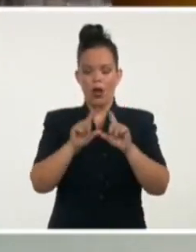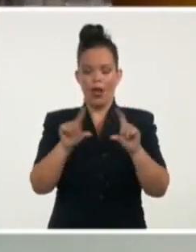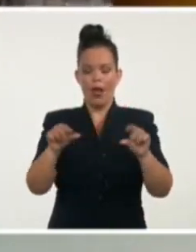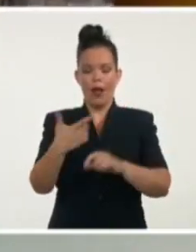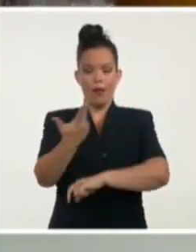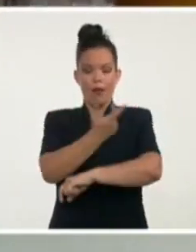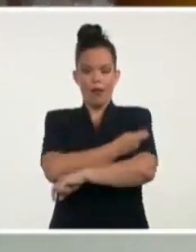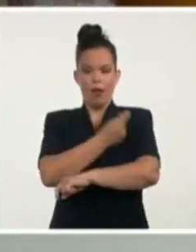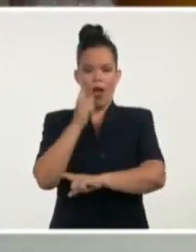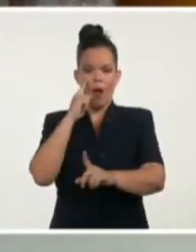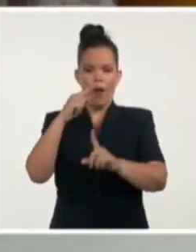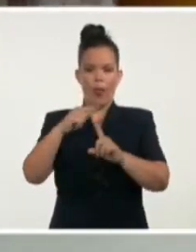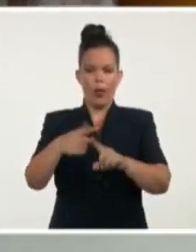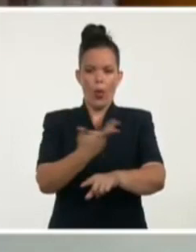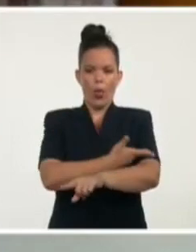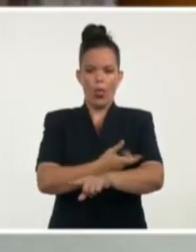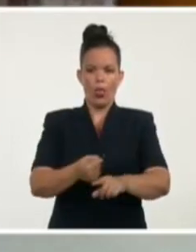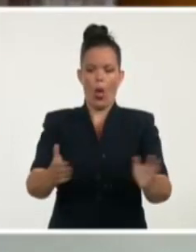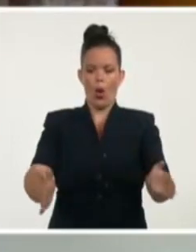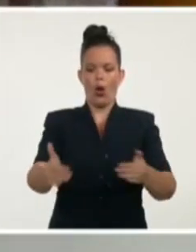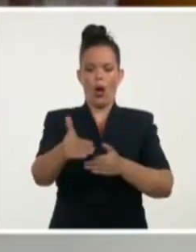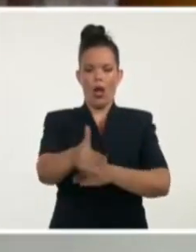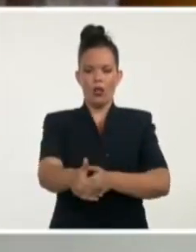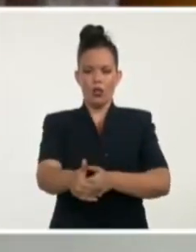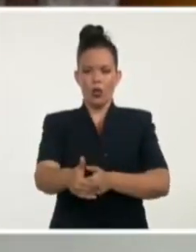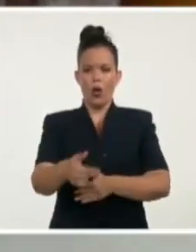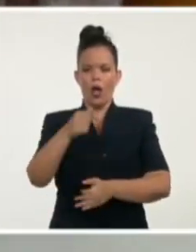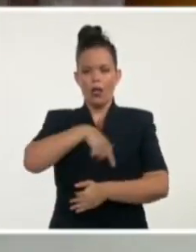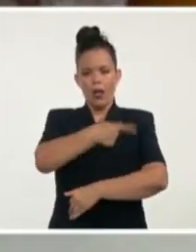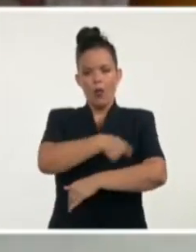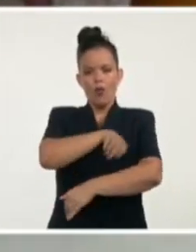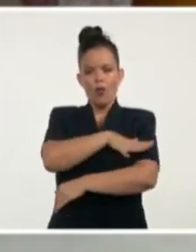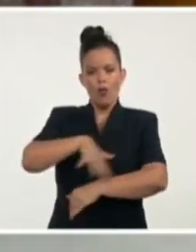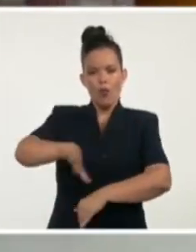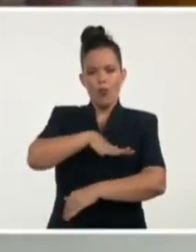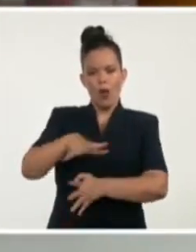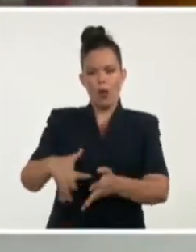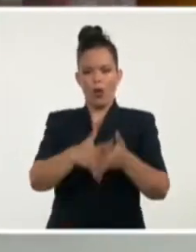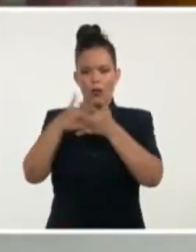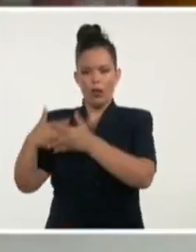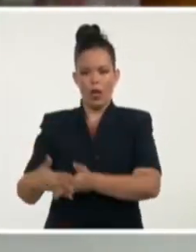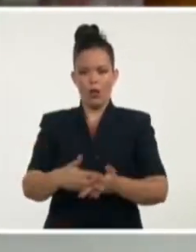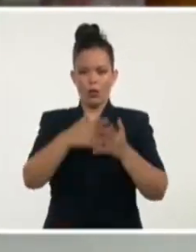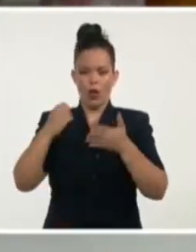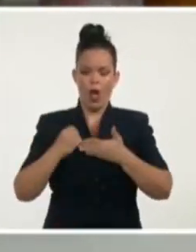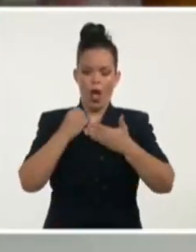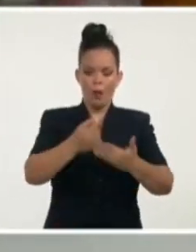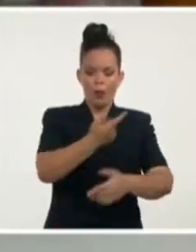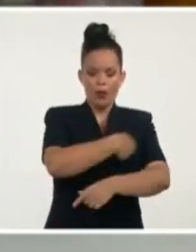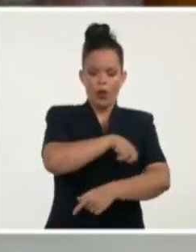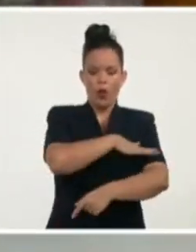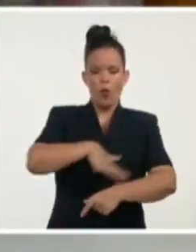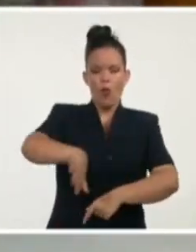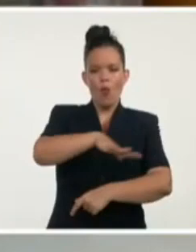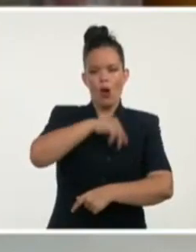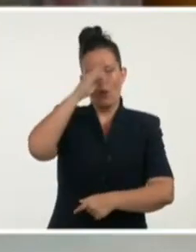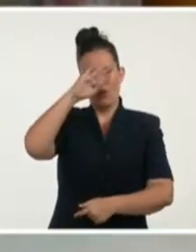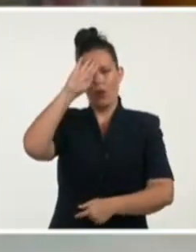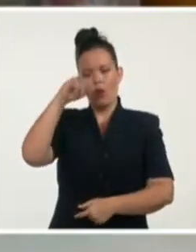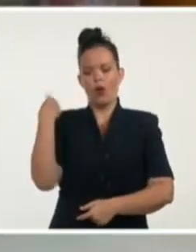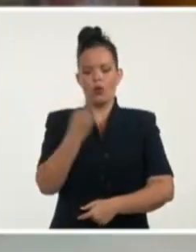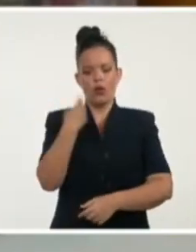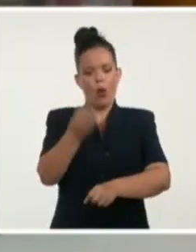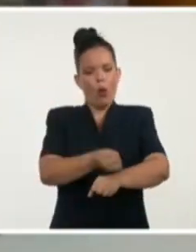una donación del pueblo de los Estados Unidos al pueblo de Cuba. Y estamos muy orgullosos porque esa